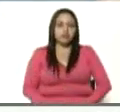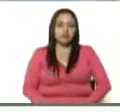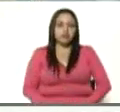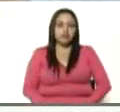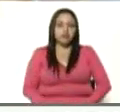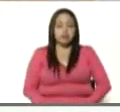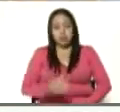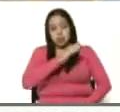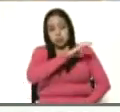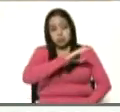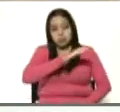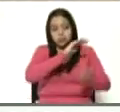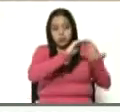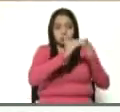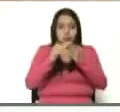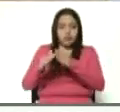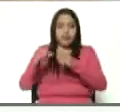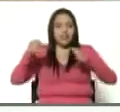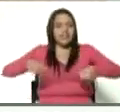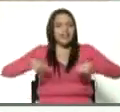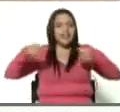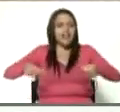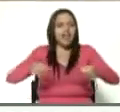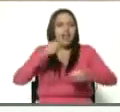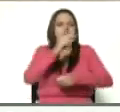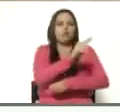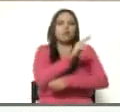comunal, de su CLAP, de la UBCH.